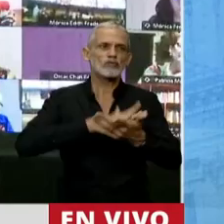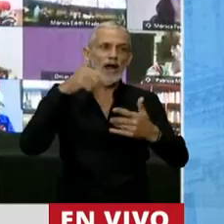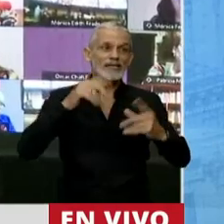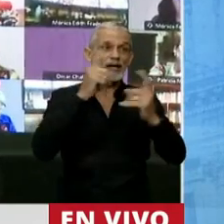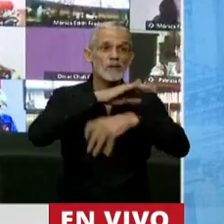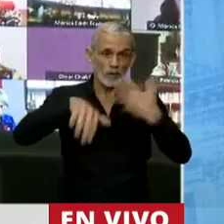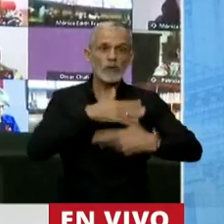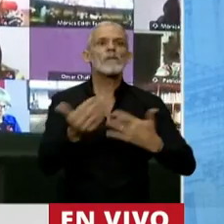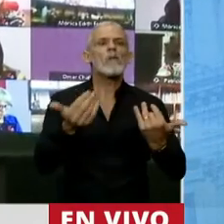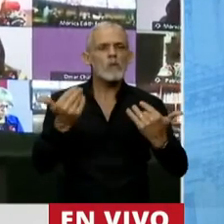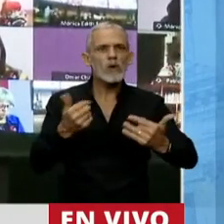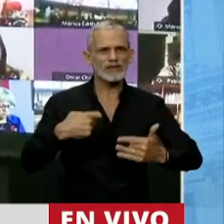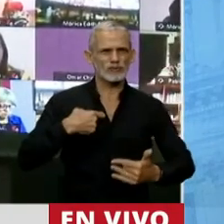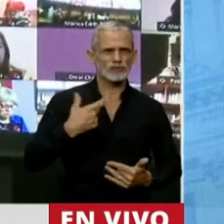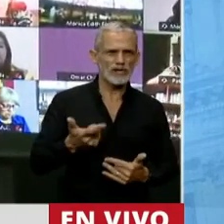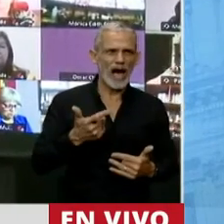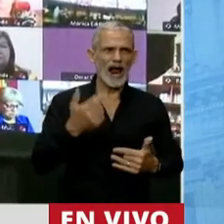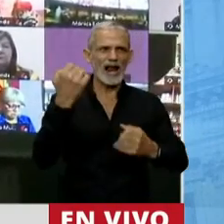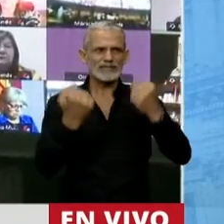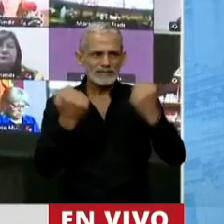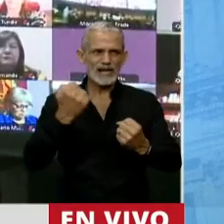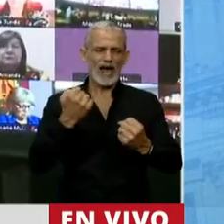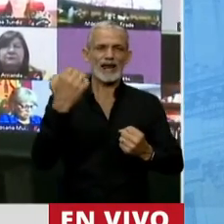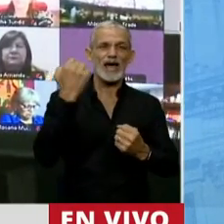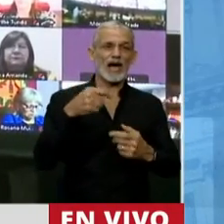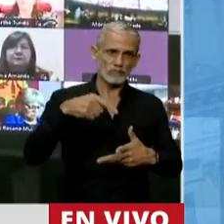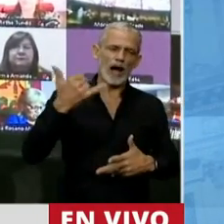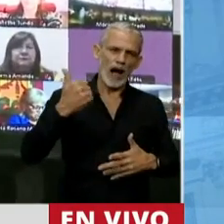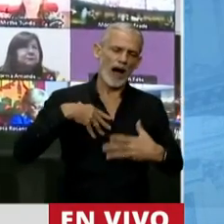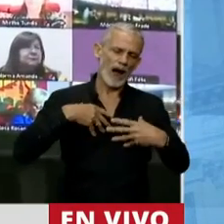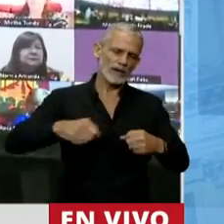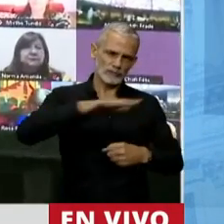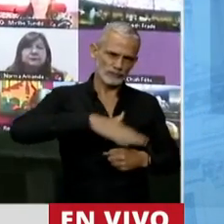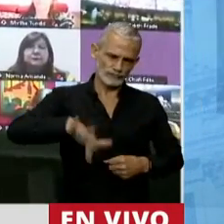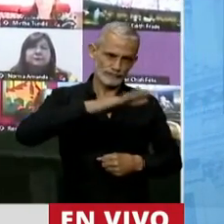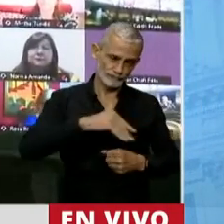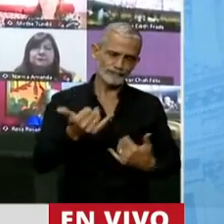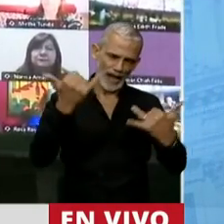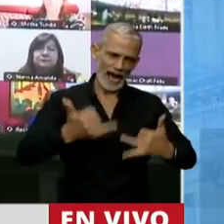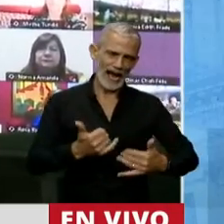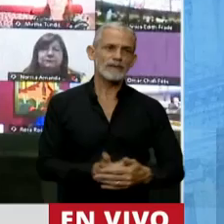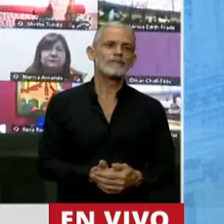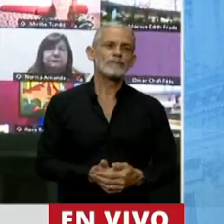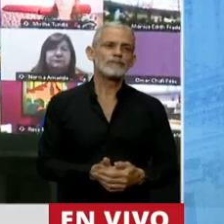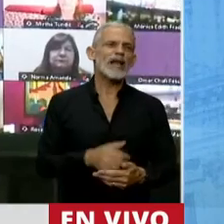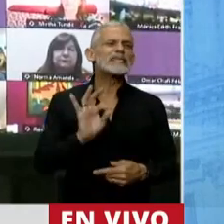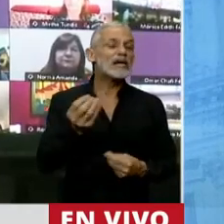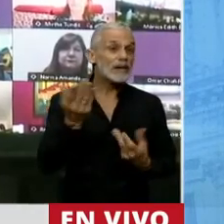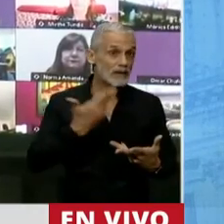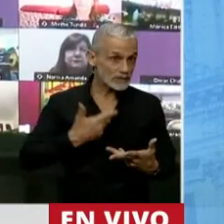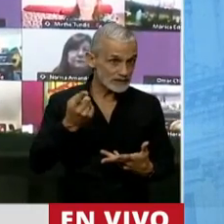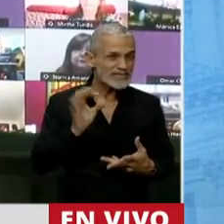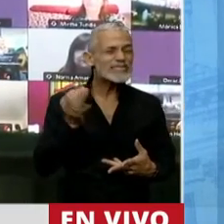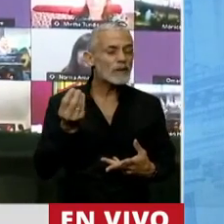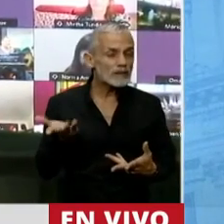esta crisis sanitaria, social y económica en la que estamos sumergidos. Porque sabe que, señor presidente,